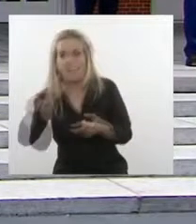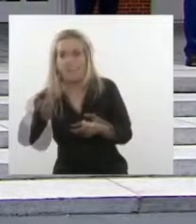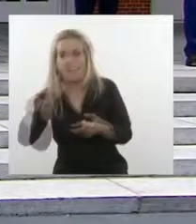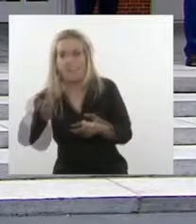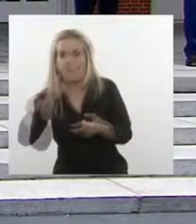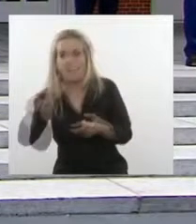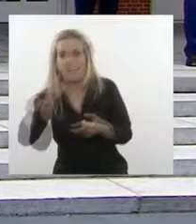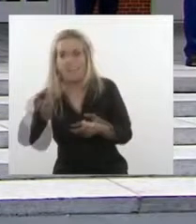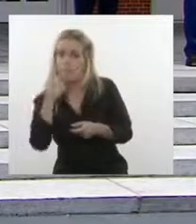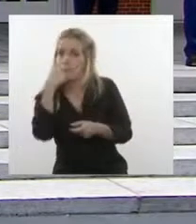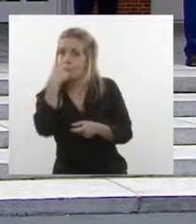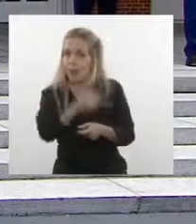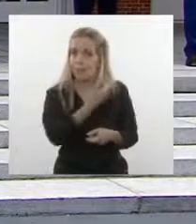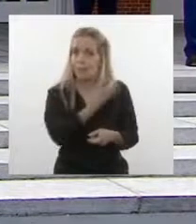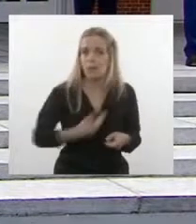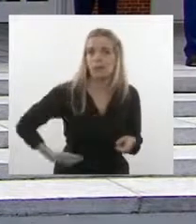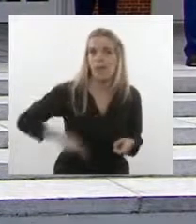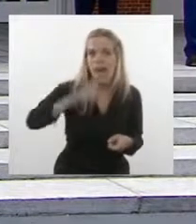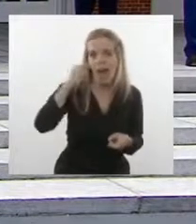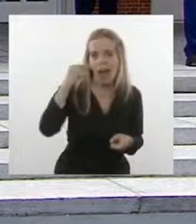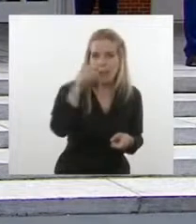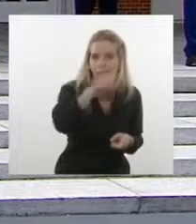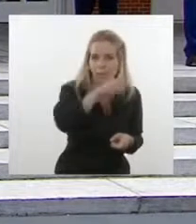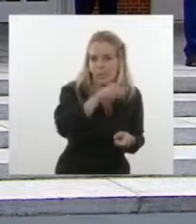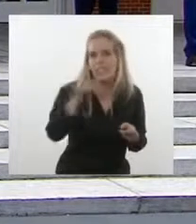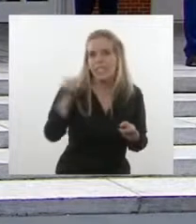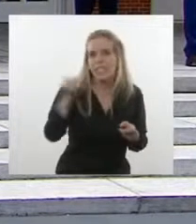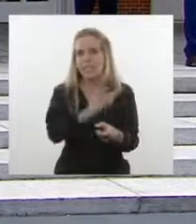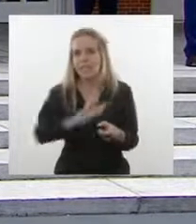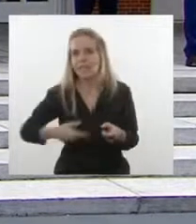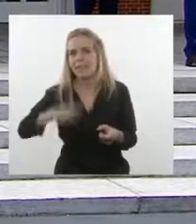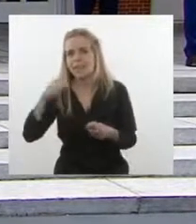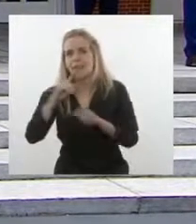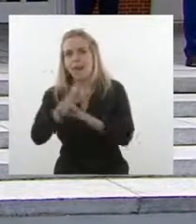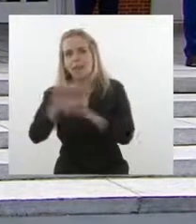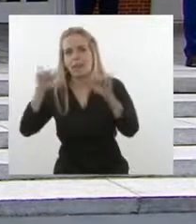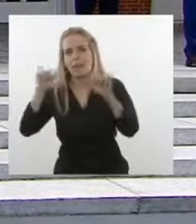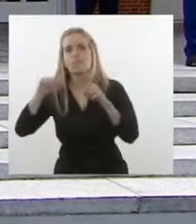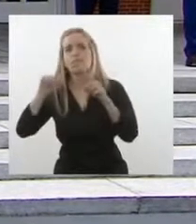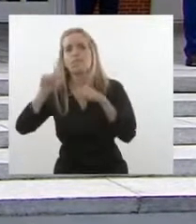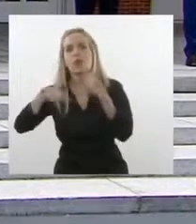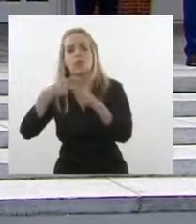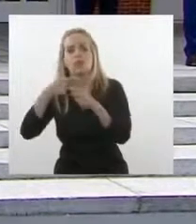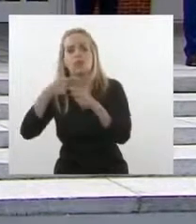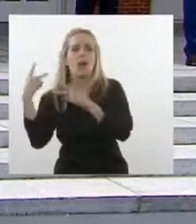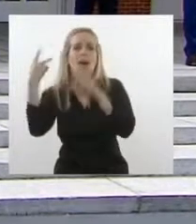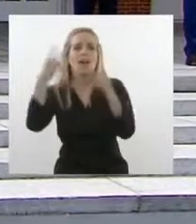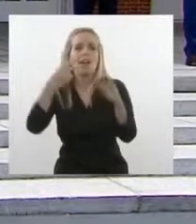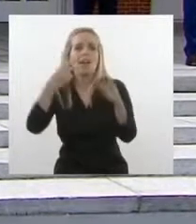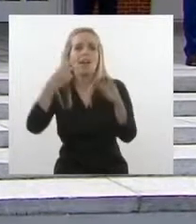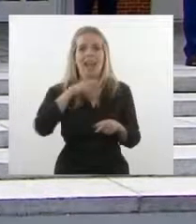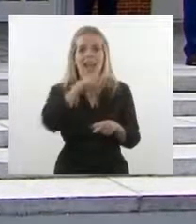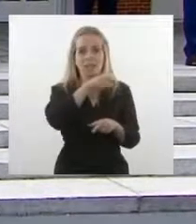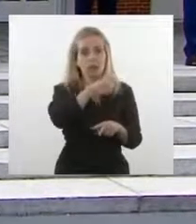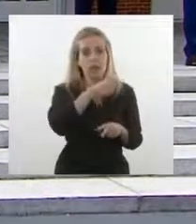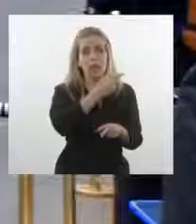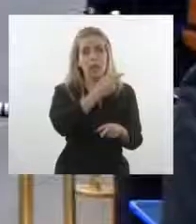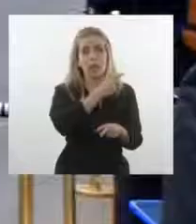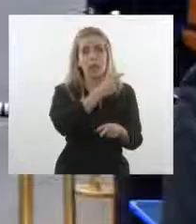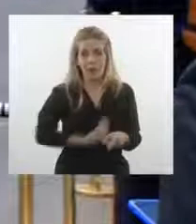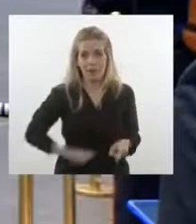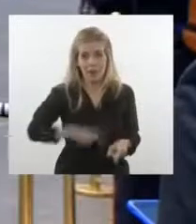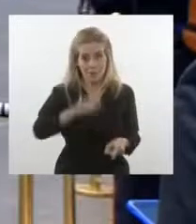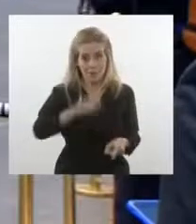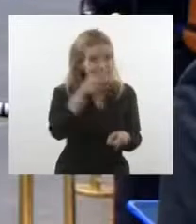primero para el presidente argentino. El presidente Sánchez nos ha anunciado su próximo viaje a su país. ¿Qué espera de esa visita del presidente